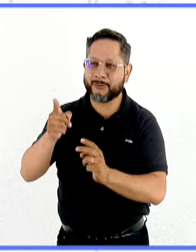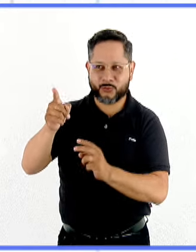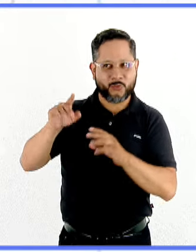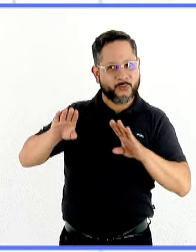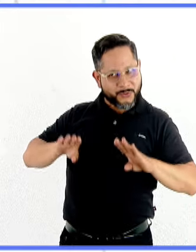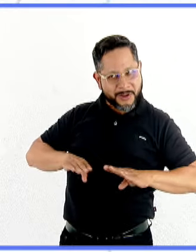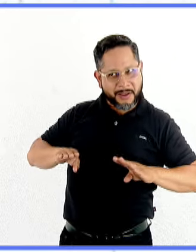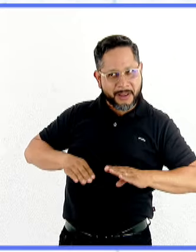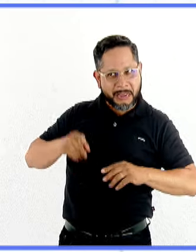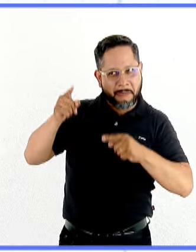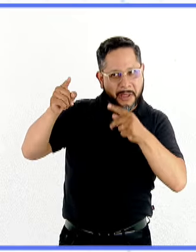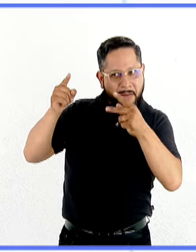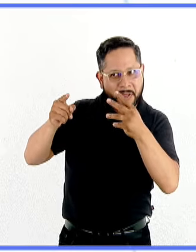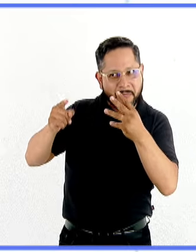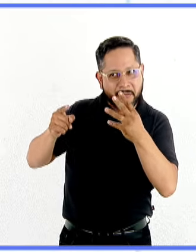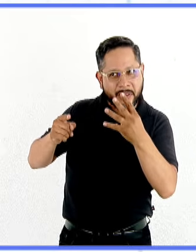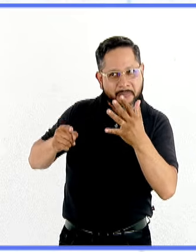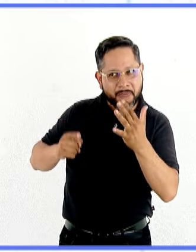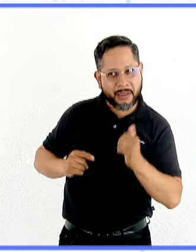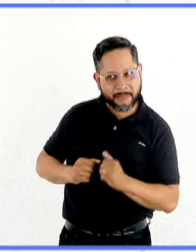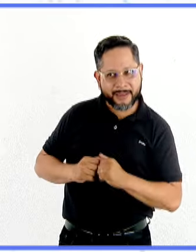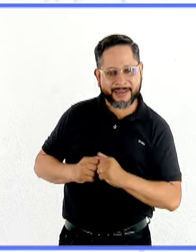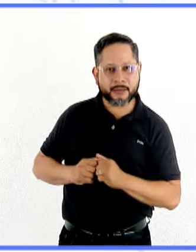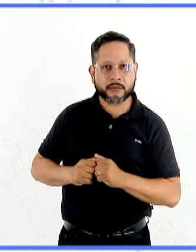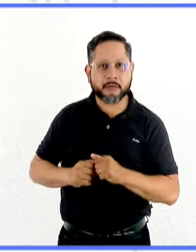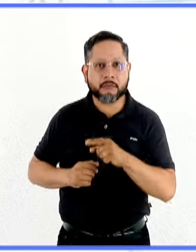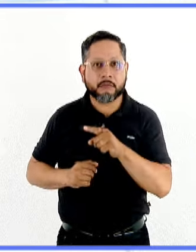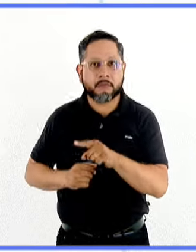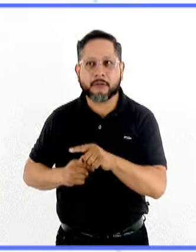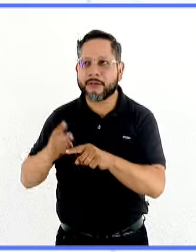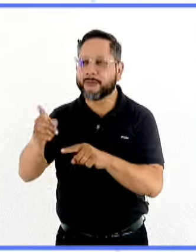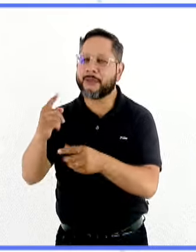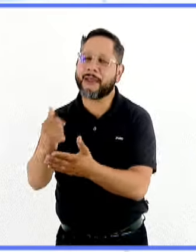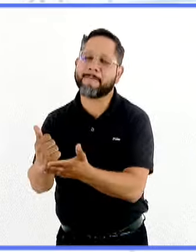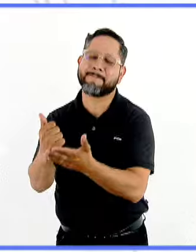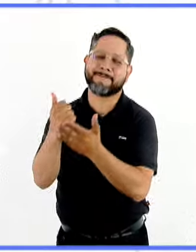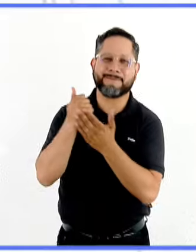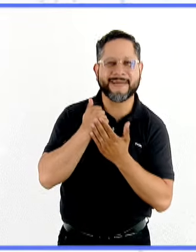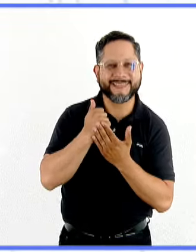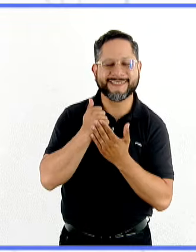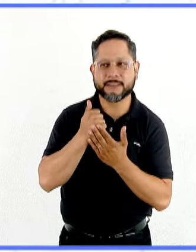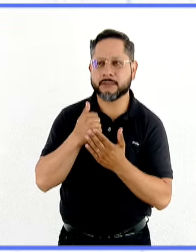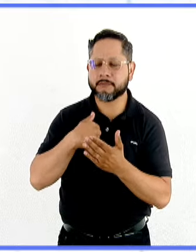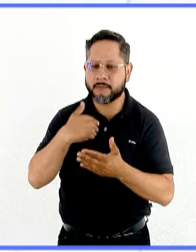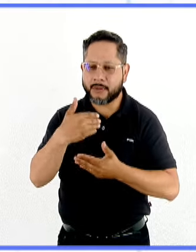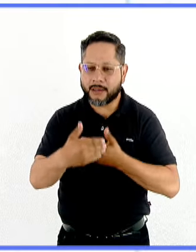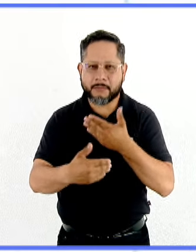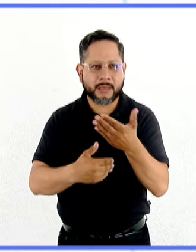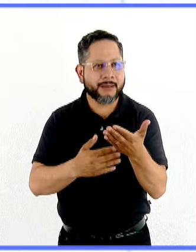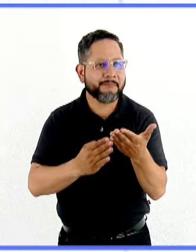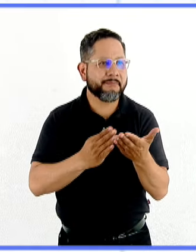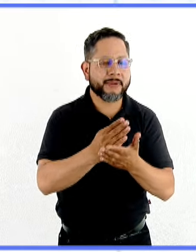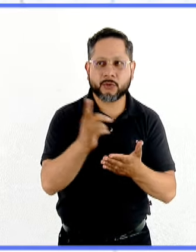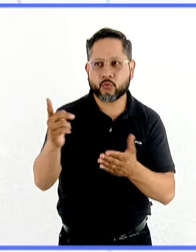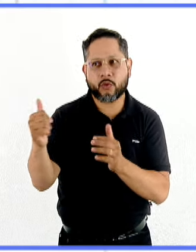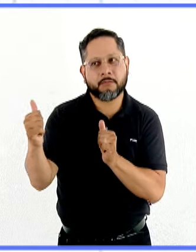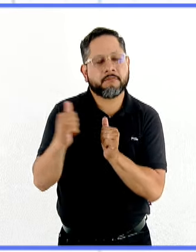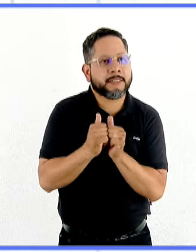características. Y cómo les ayuda a este amigo imaginario a poder pasar por estos procesos.